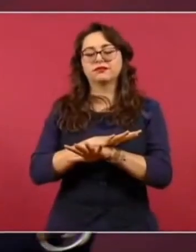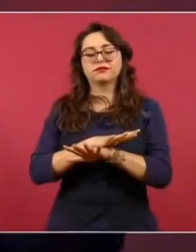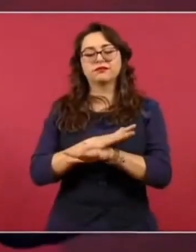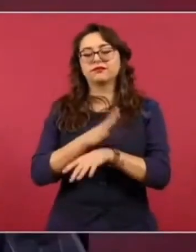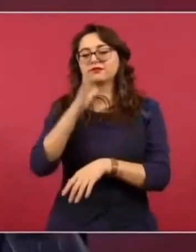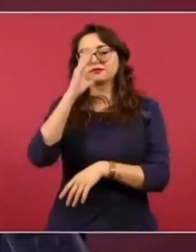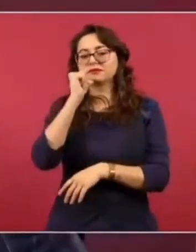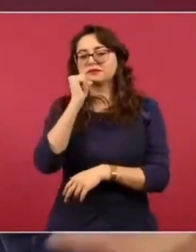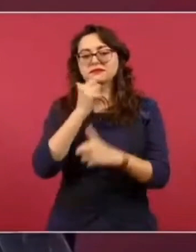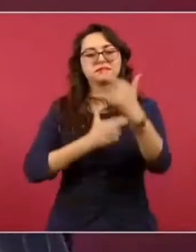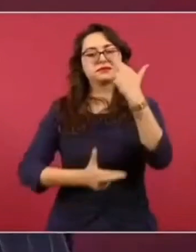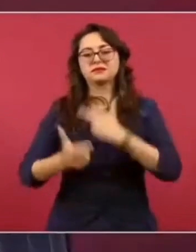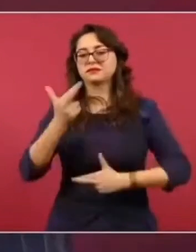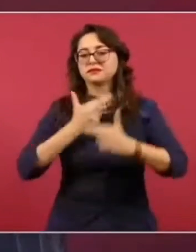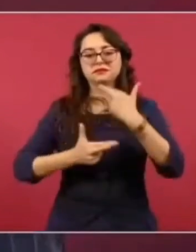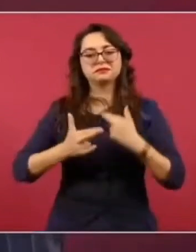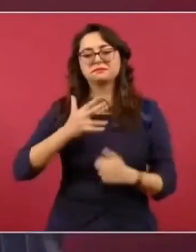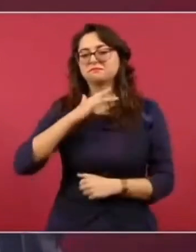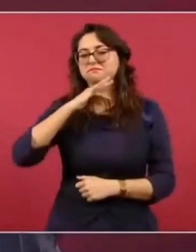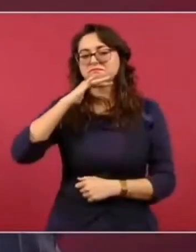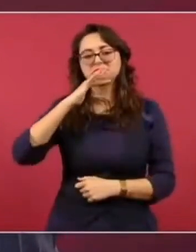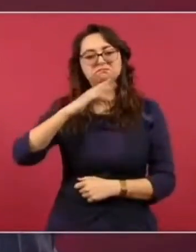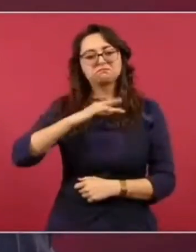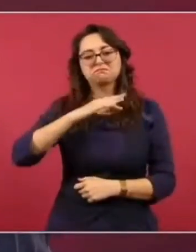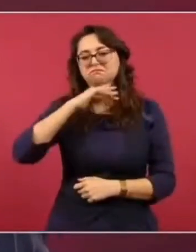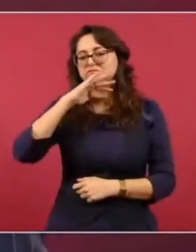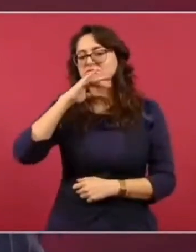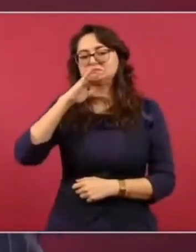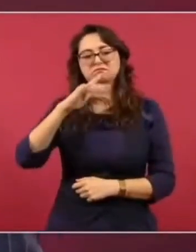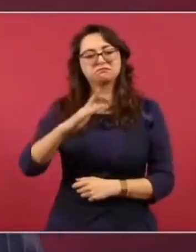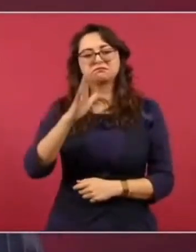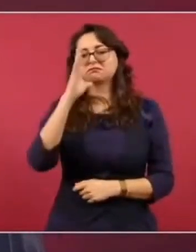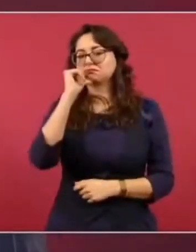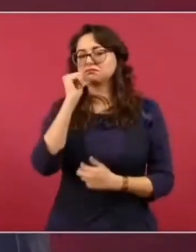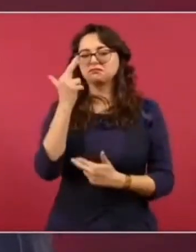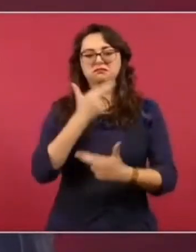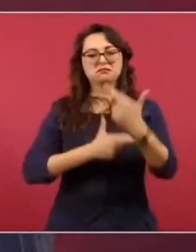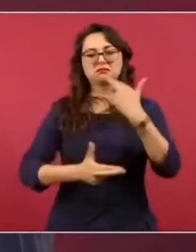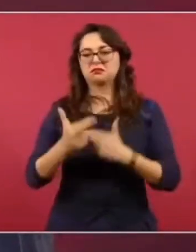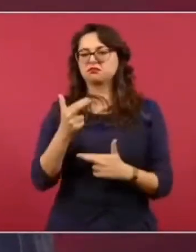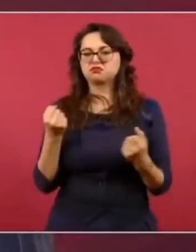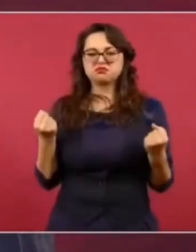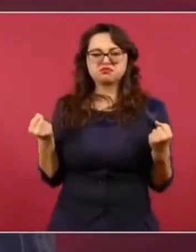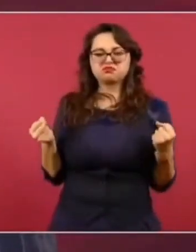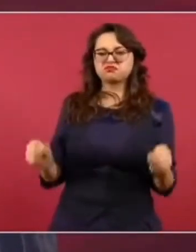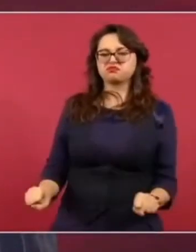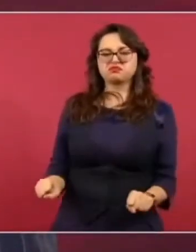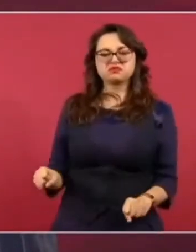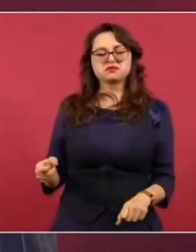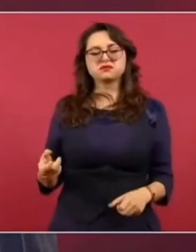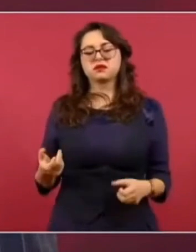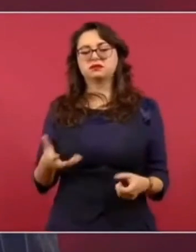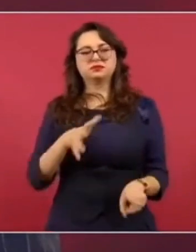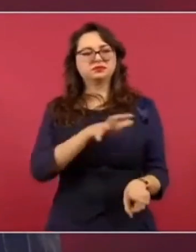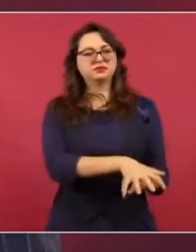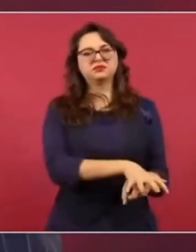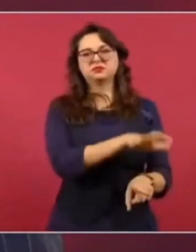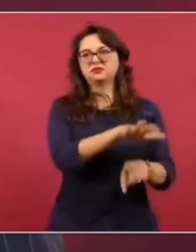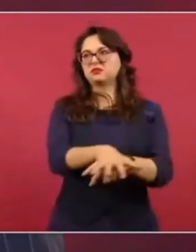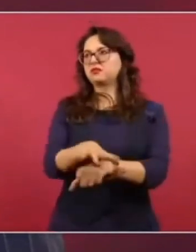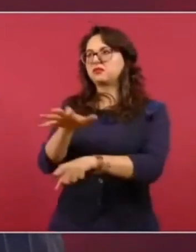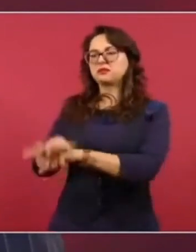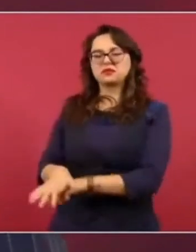corruptos, que regresen los autoritarios, que